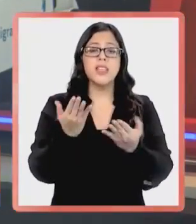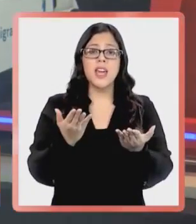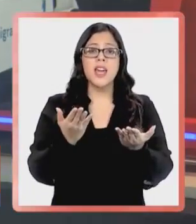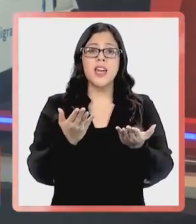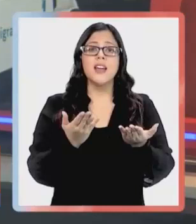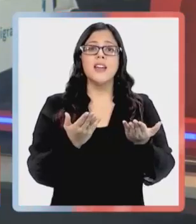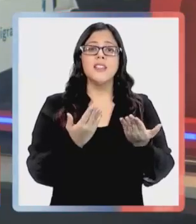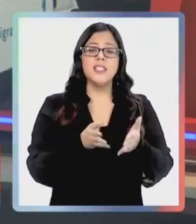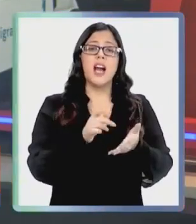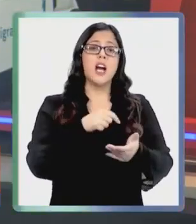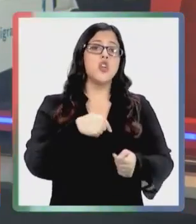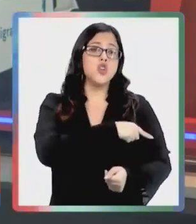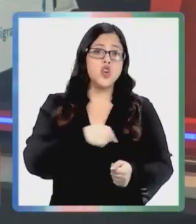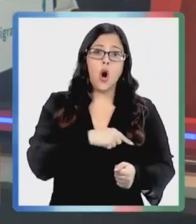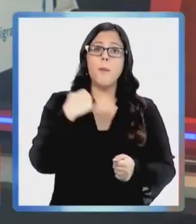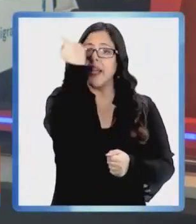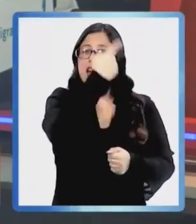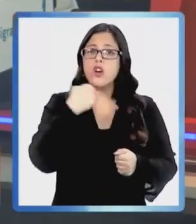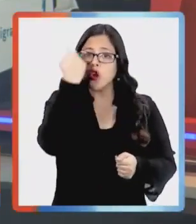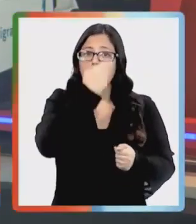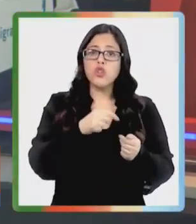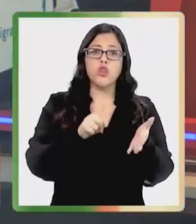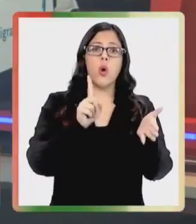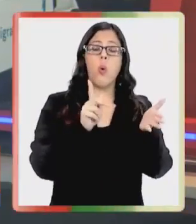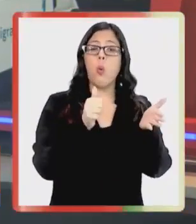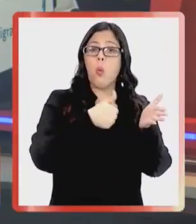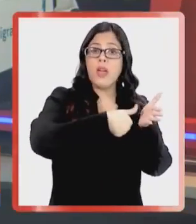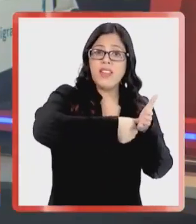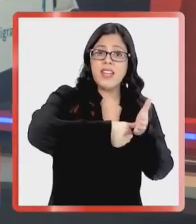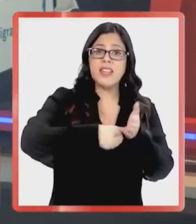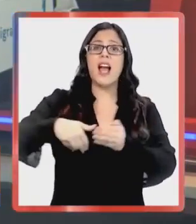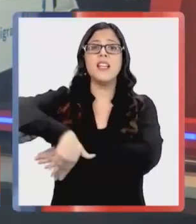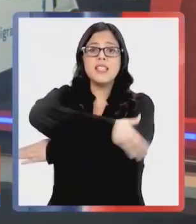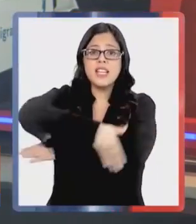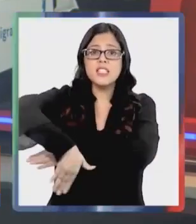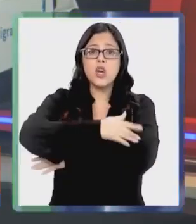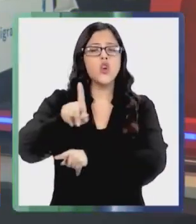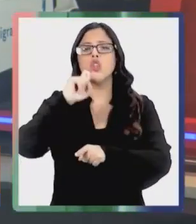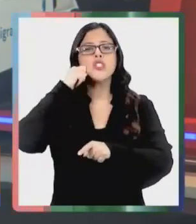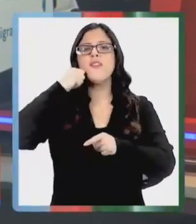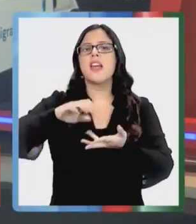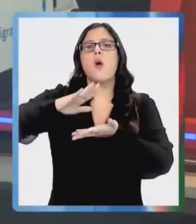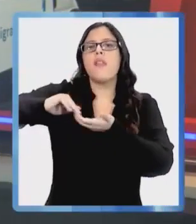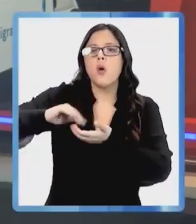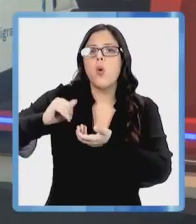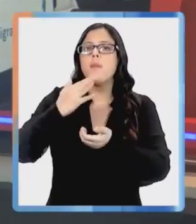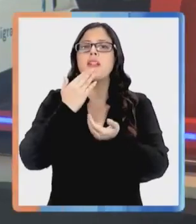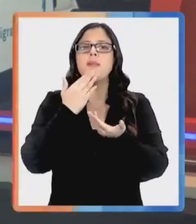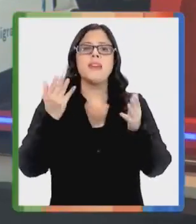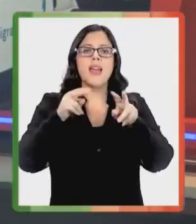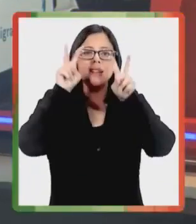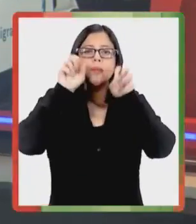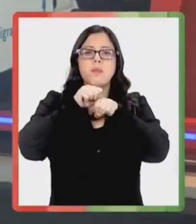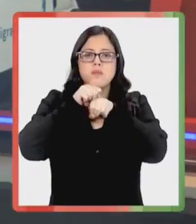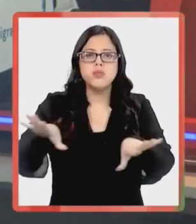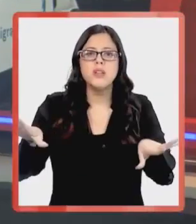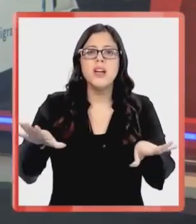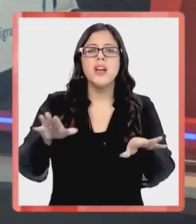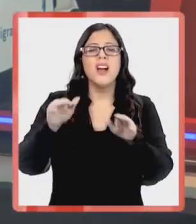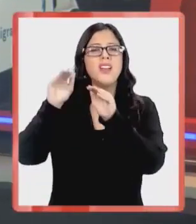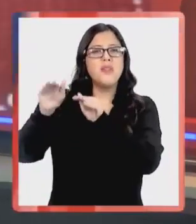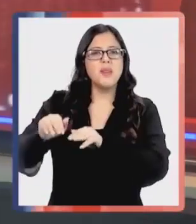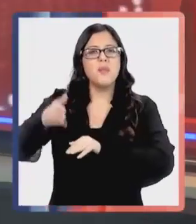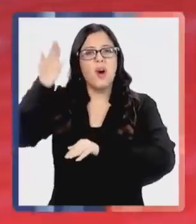No es un perdonazo ni una regularización masiva, como sí ocurrió el año 2018, dice el subsecretario del Interior, Manuel